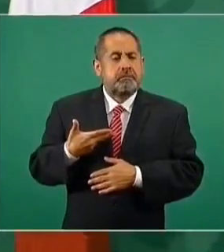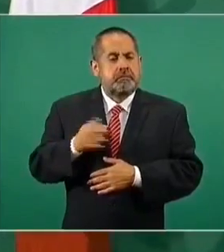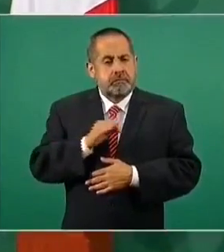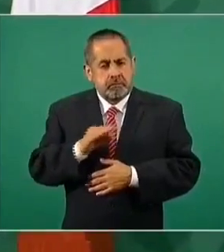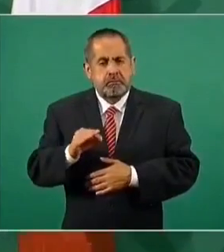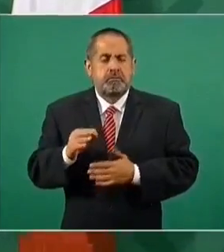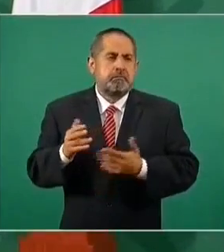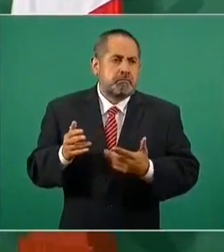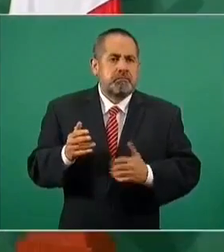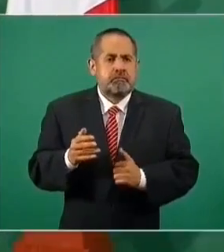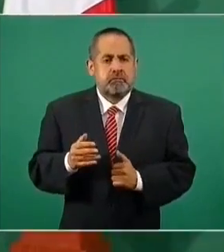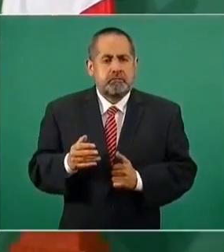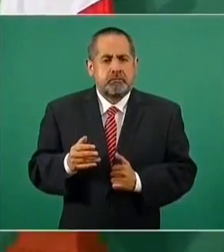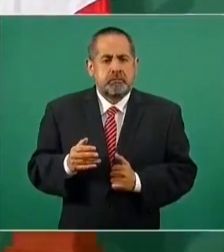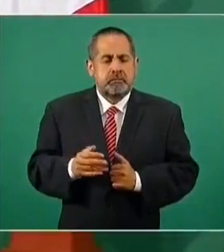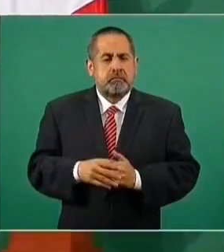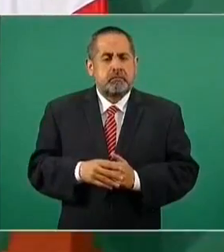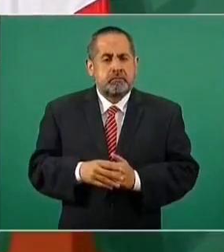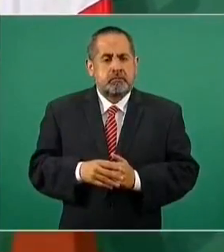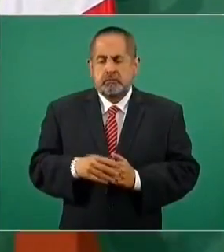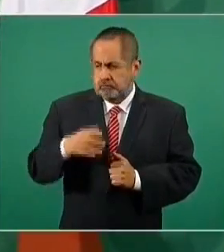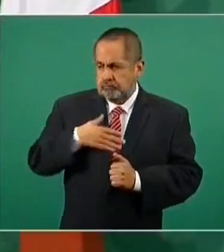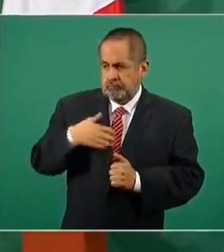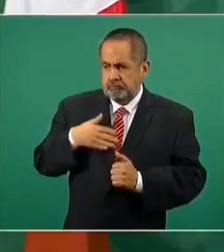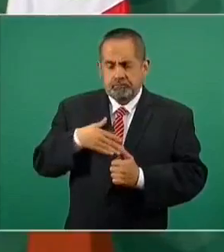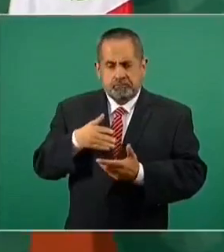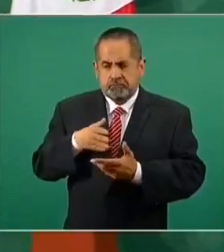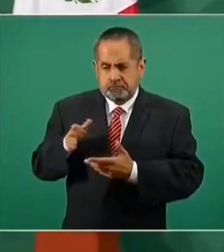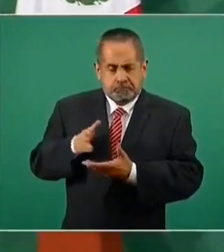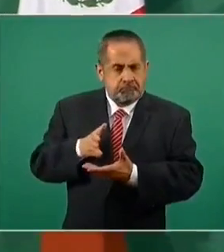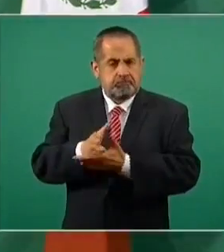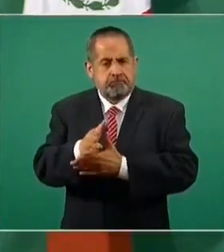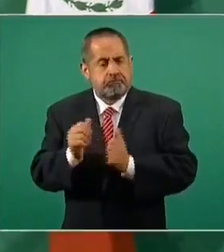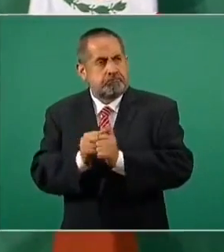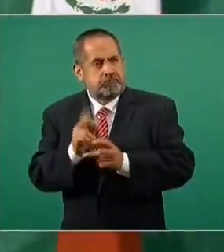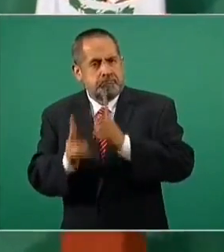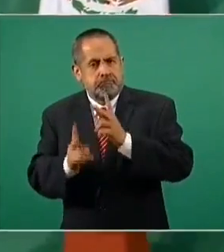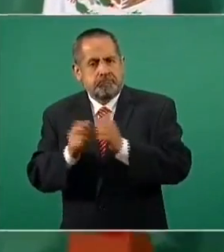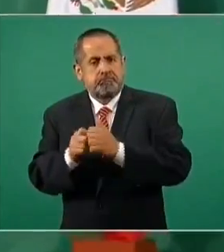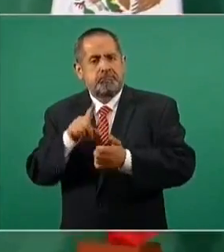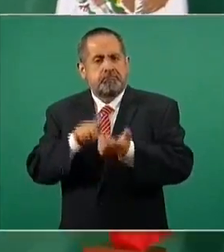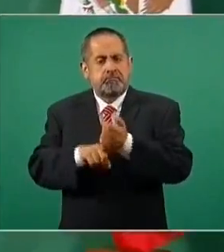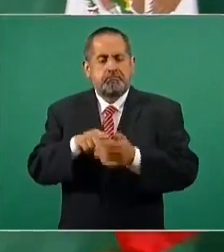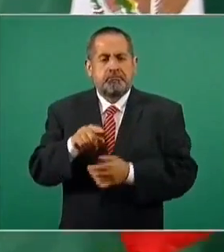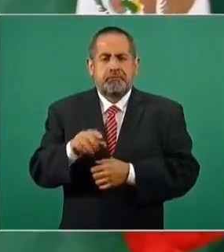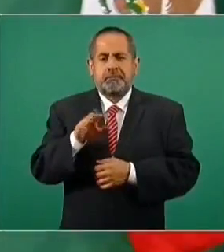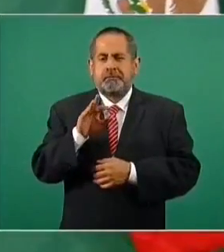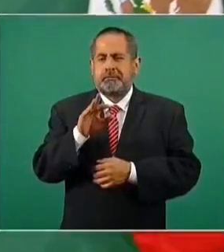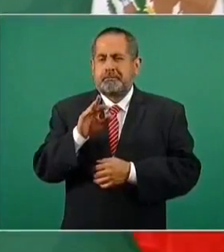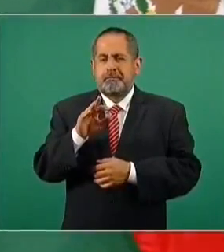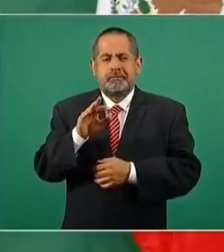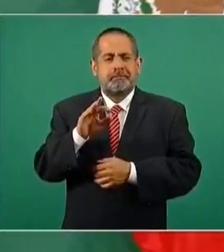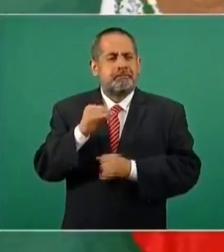intervenga con los fondos financieros